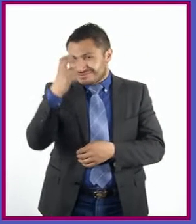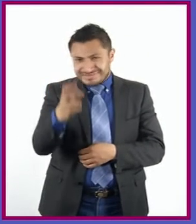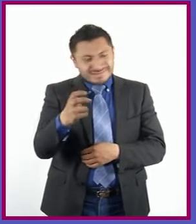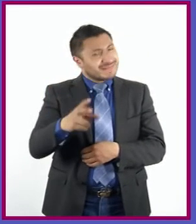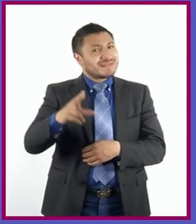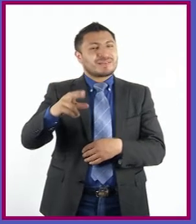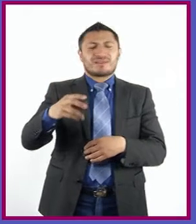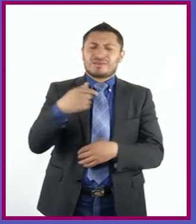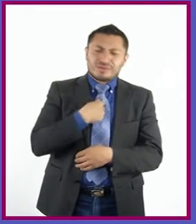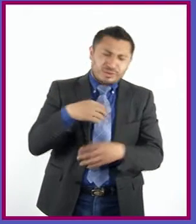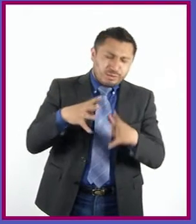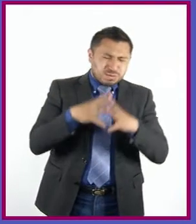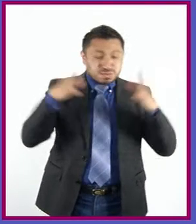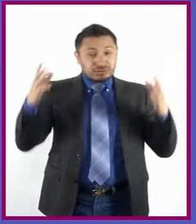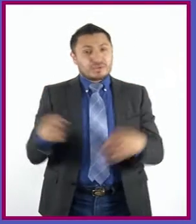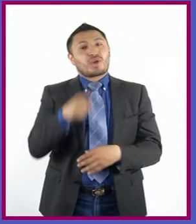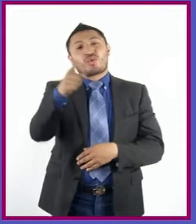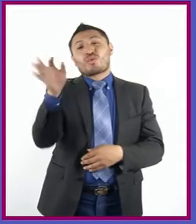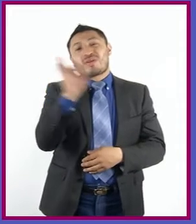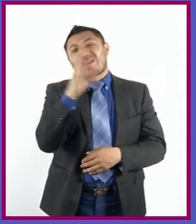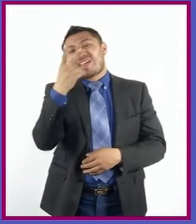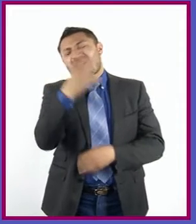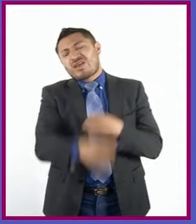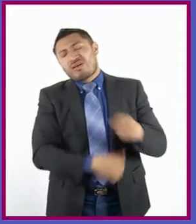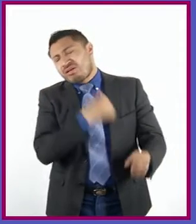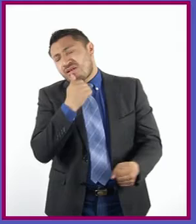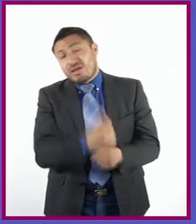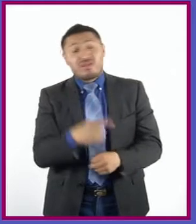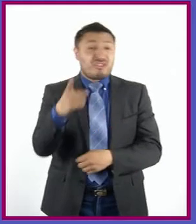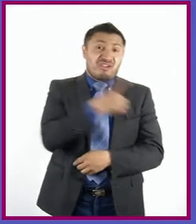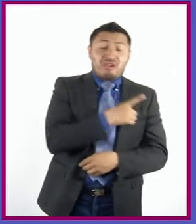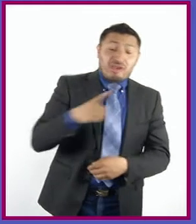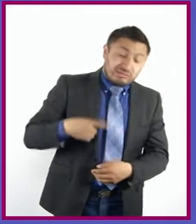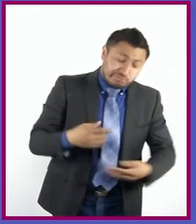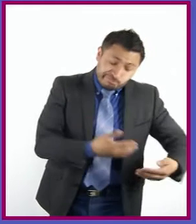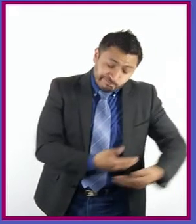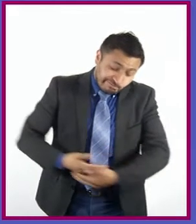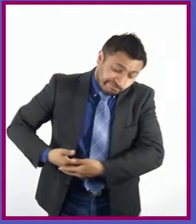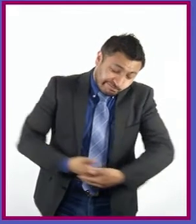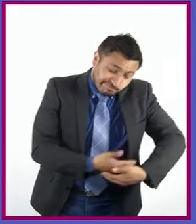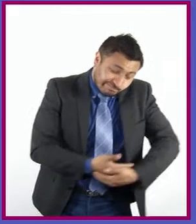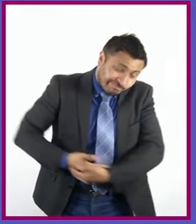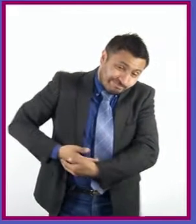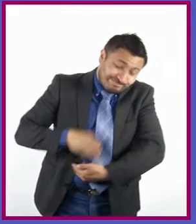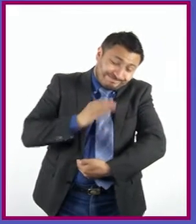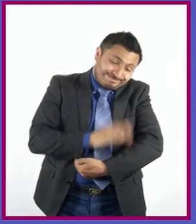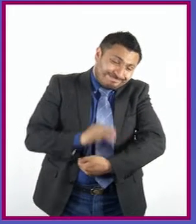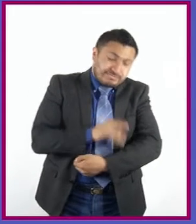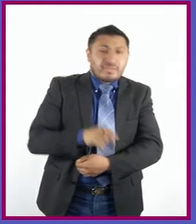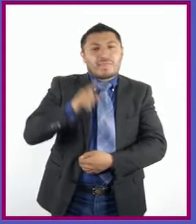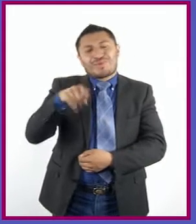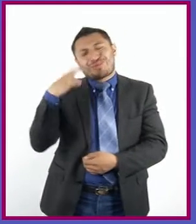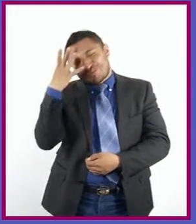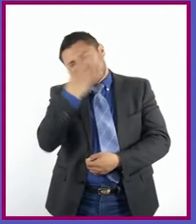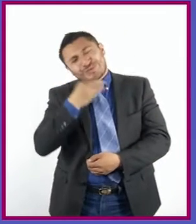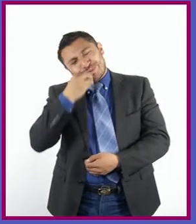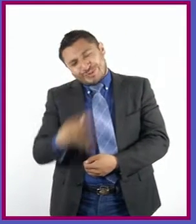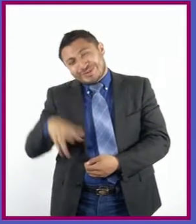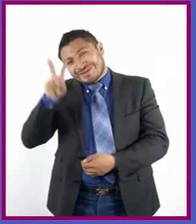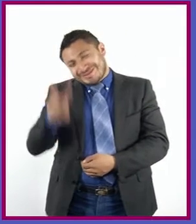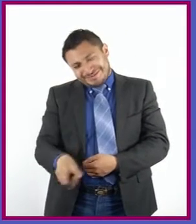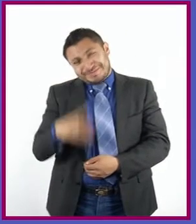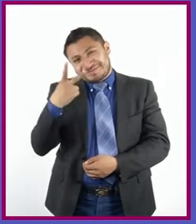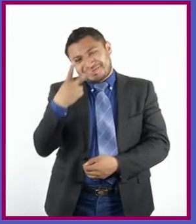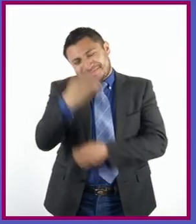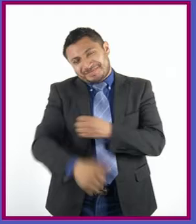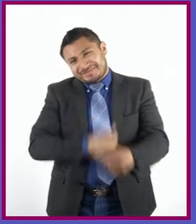grande! ¡Tenías casi dos años! ¡Tiene que ser de bebé, bebé! ¡Eras una preciosa bebé a los